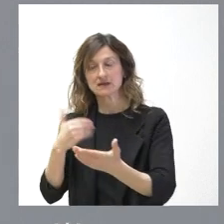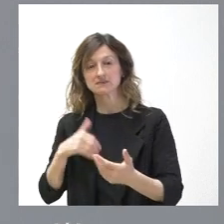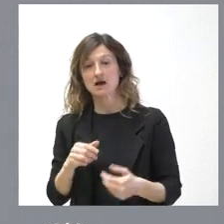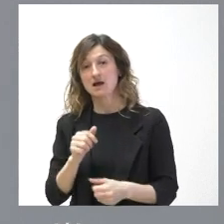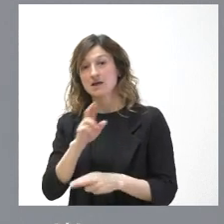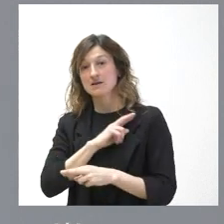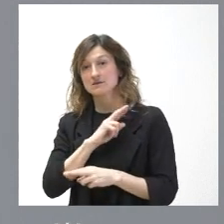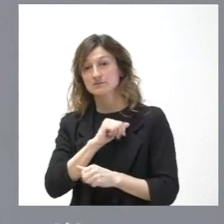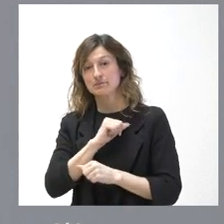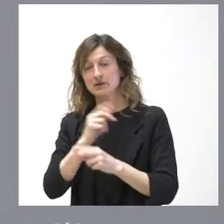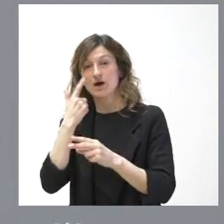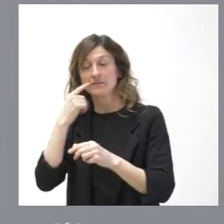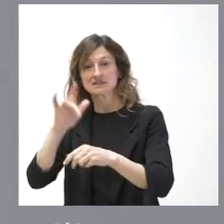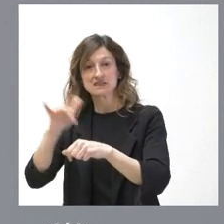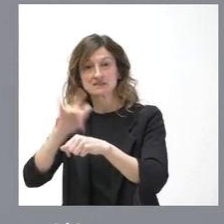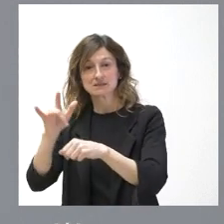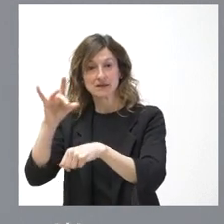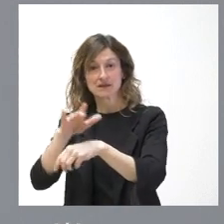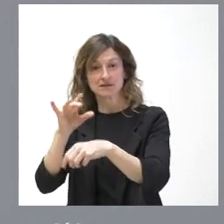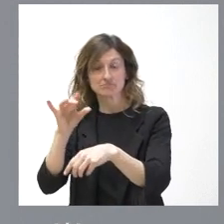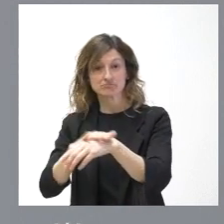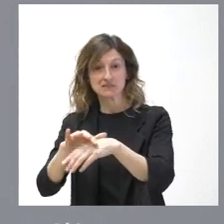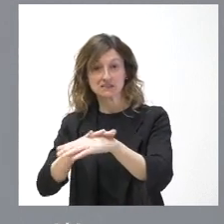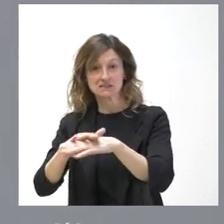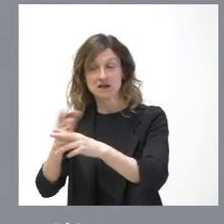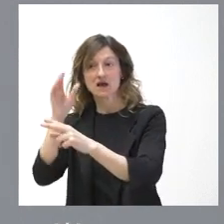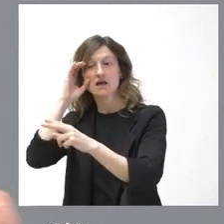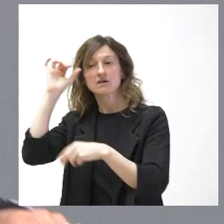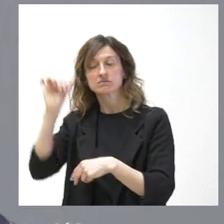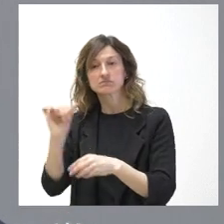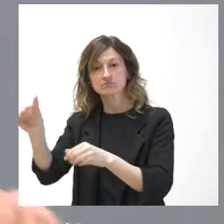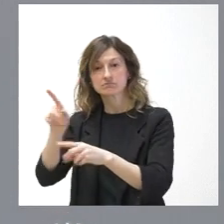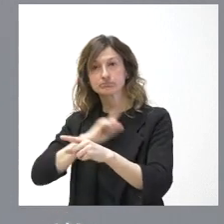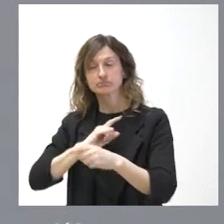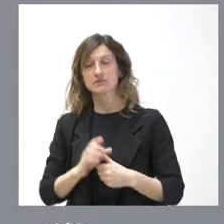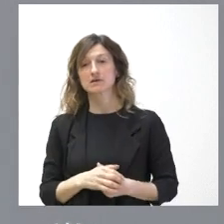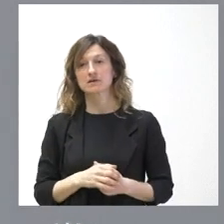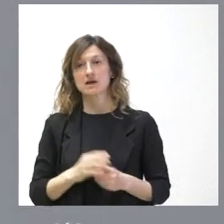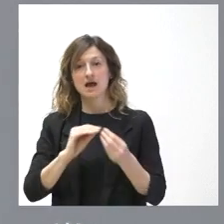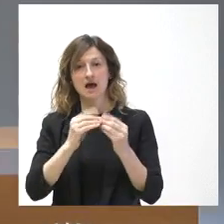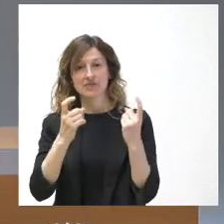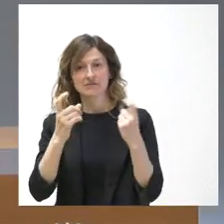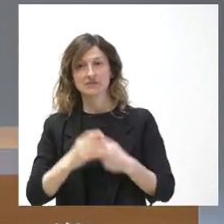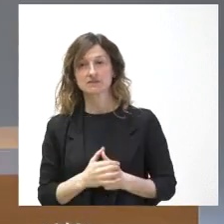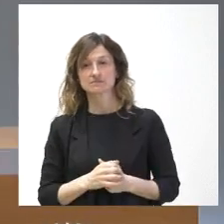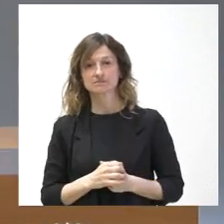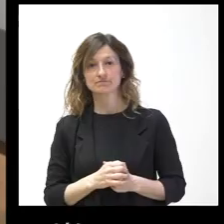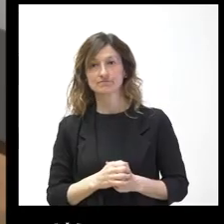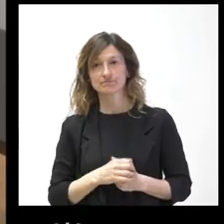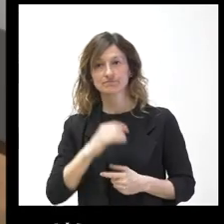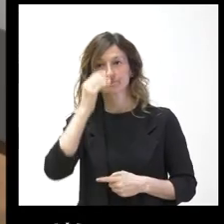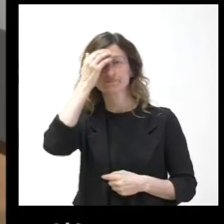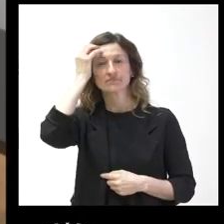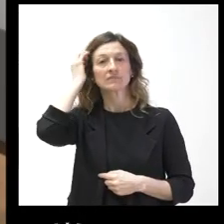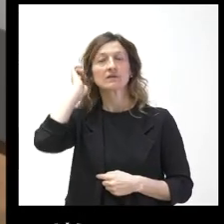esperemos que sea sensible la ministra y nos escuche y se desarrollen porque de verdad que son necesarias. Bueno, desde nuevo, ha